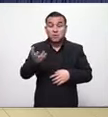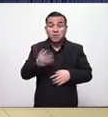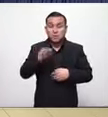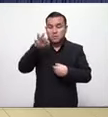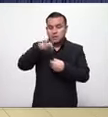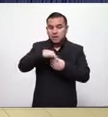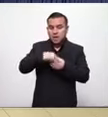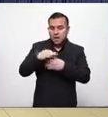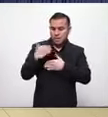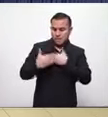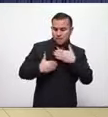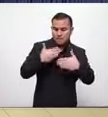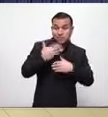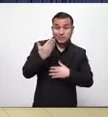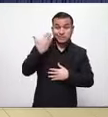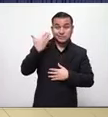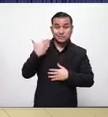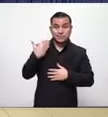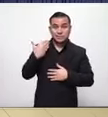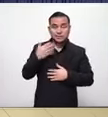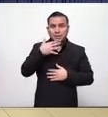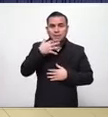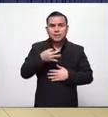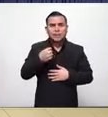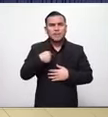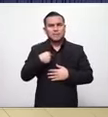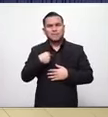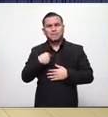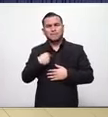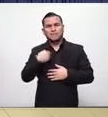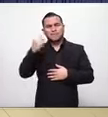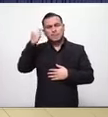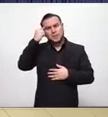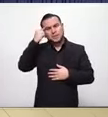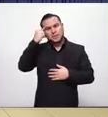electorales yo considero que